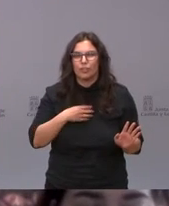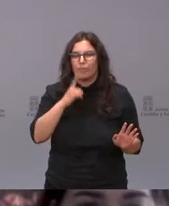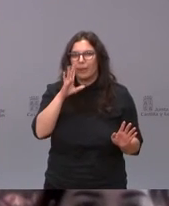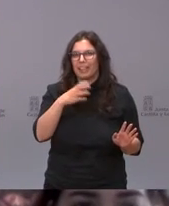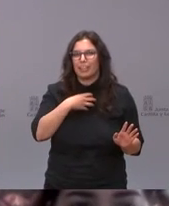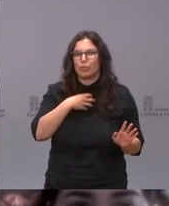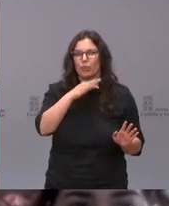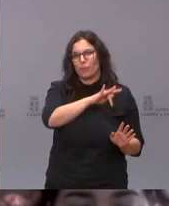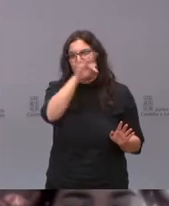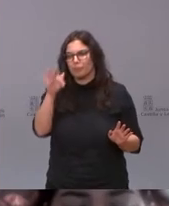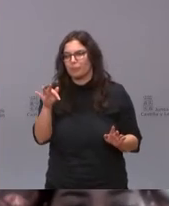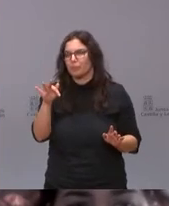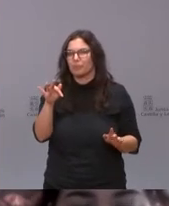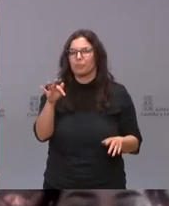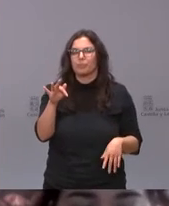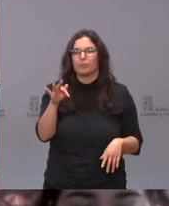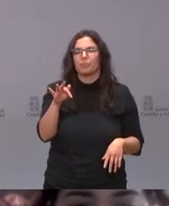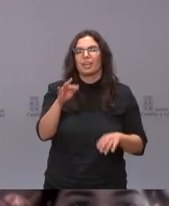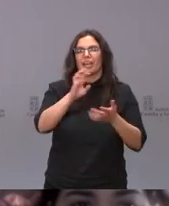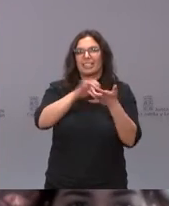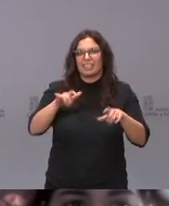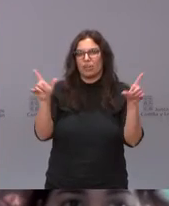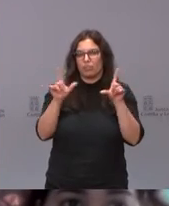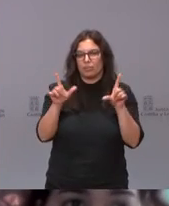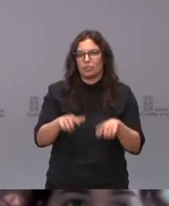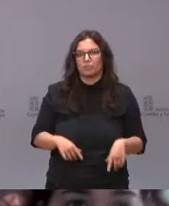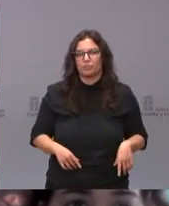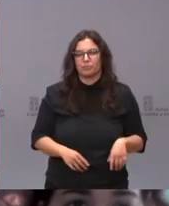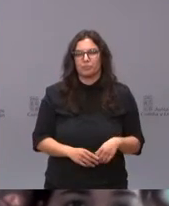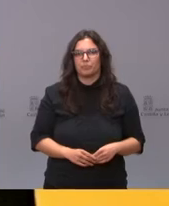continuaríamos entonces con rubén hernández de castilla y león televisión